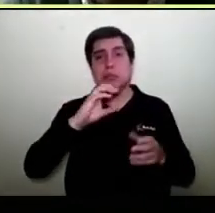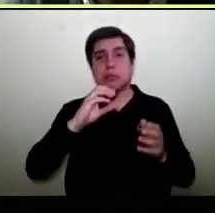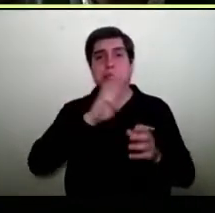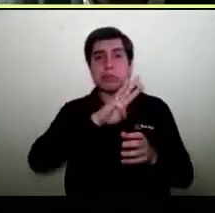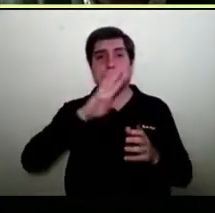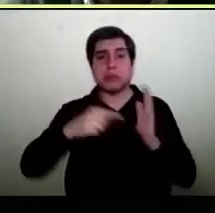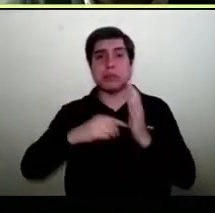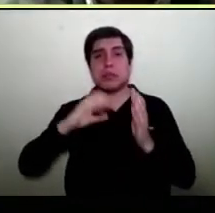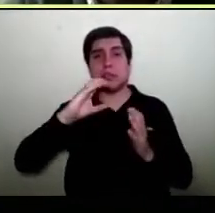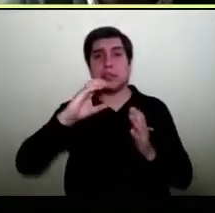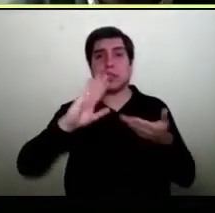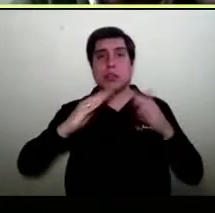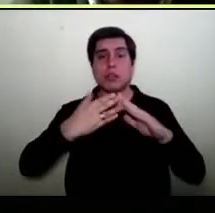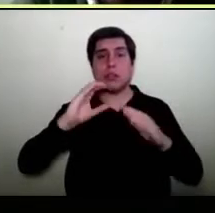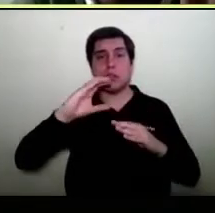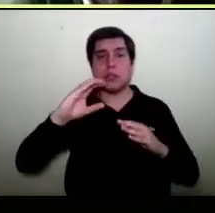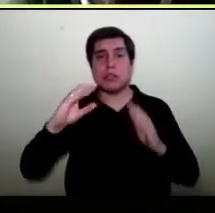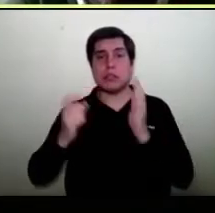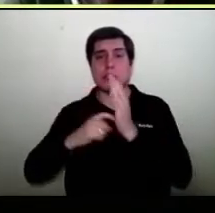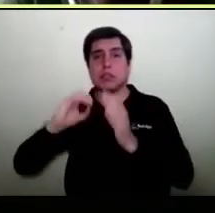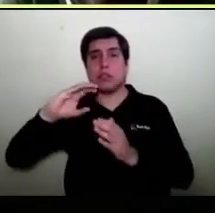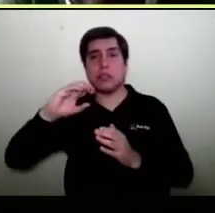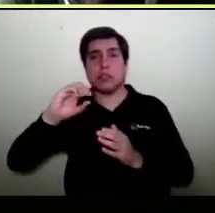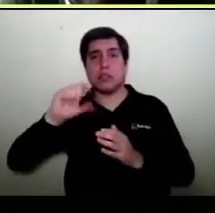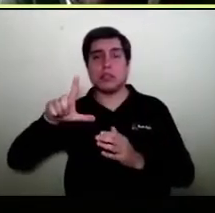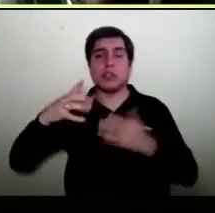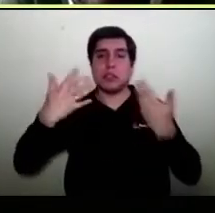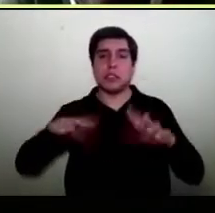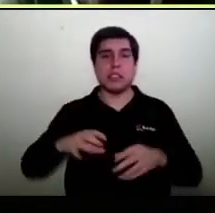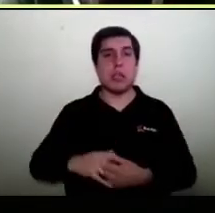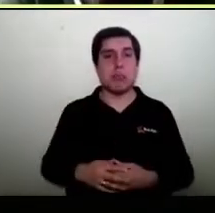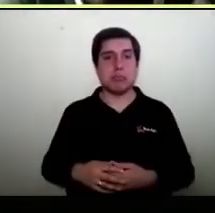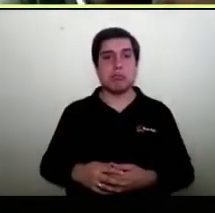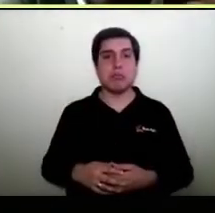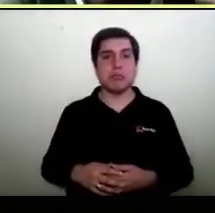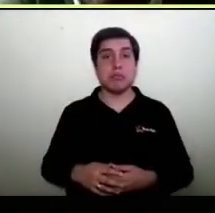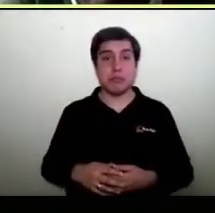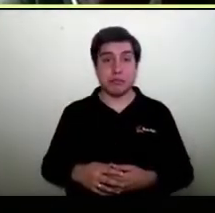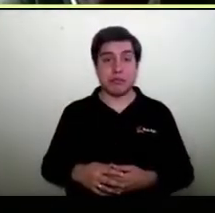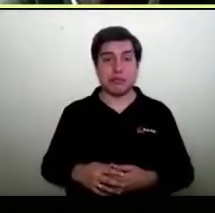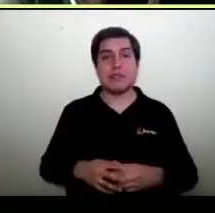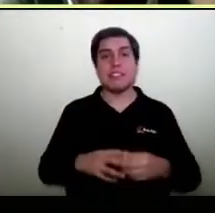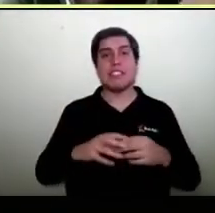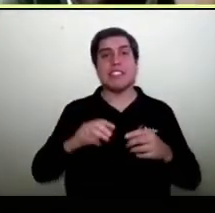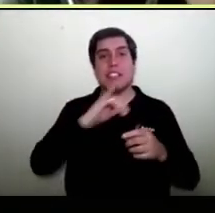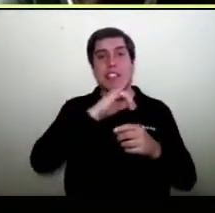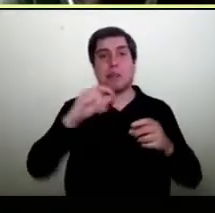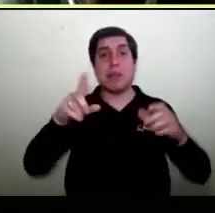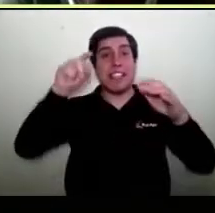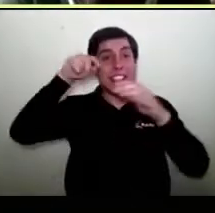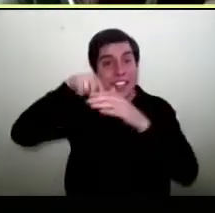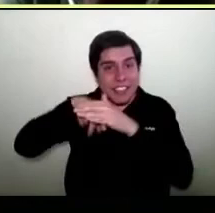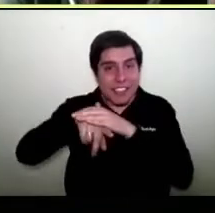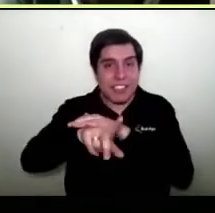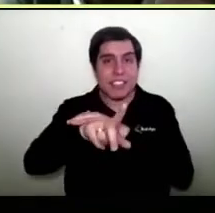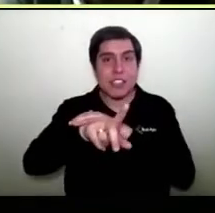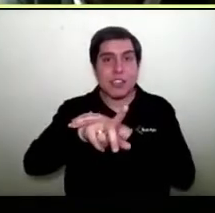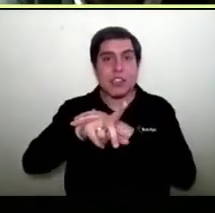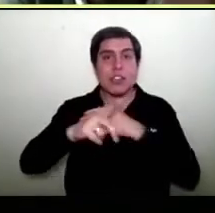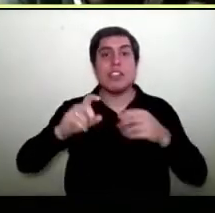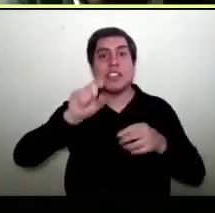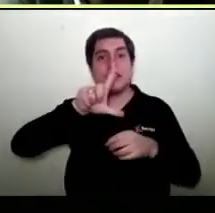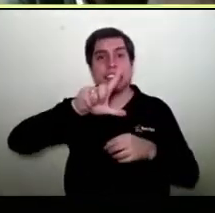.c.cl crear cuenta, listo, ticket, tienda virtual. Dentro de la tienda, dentro de este mall, tengo